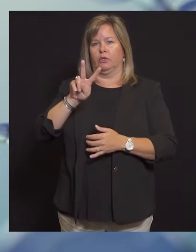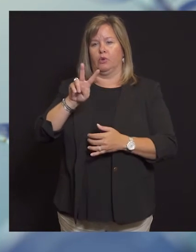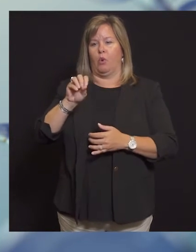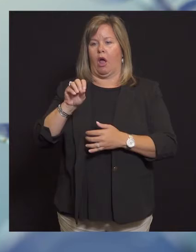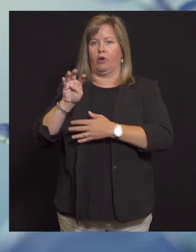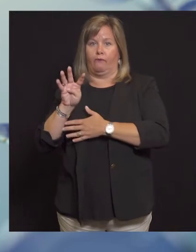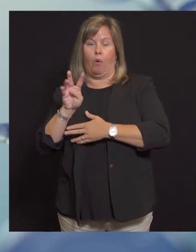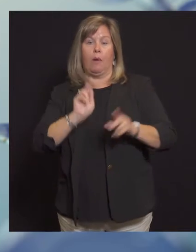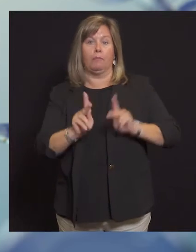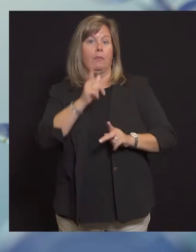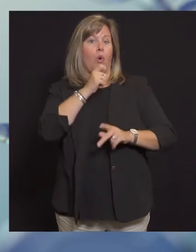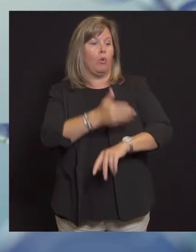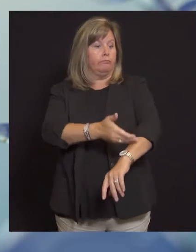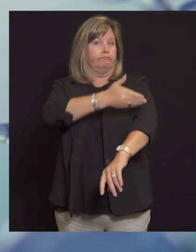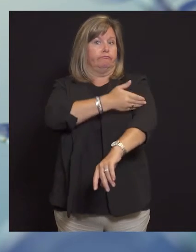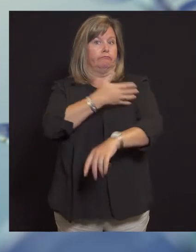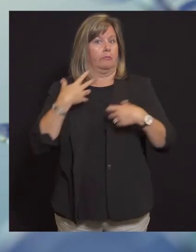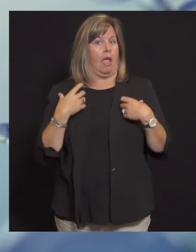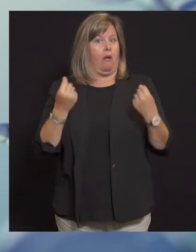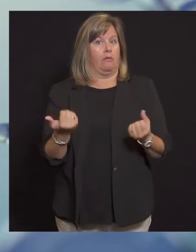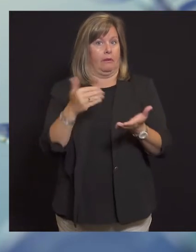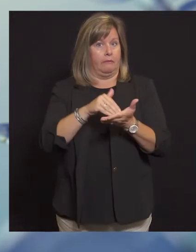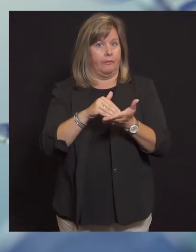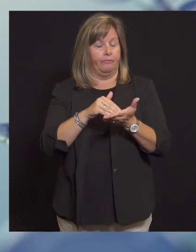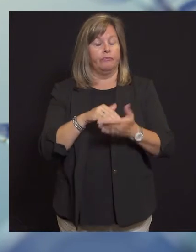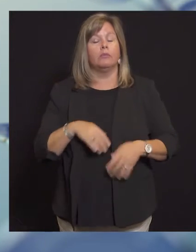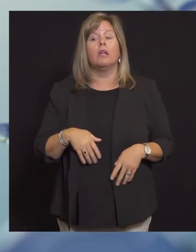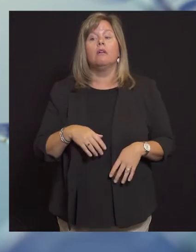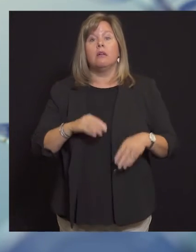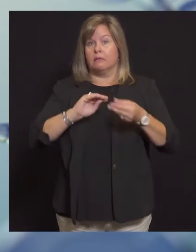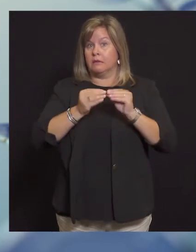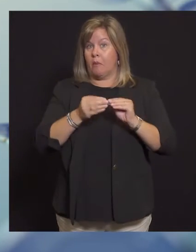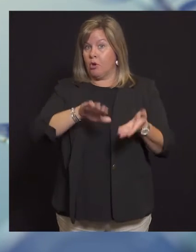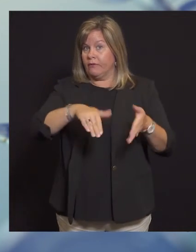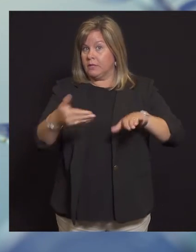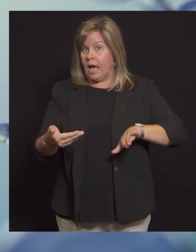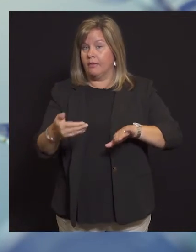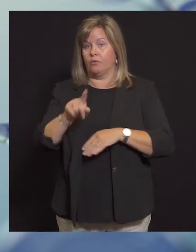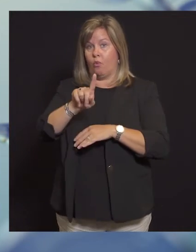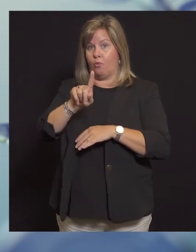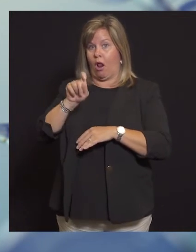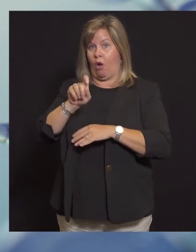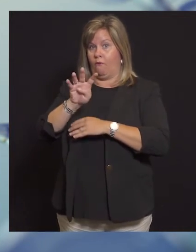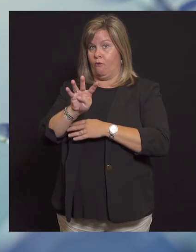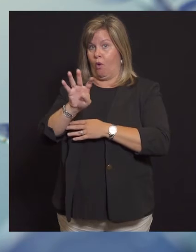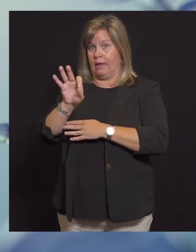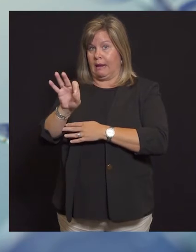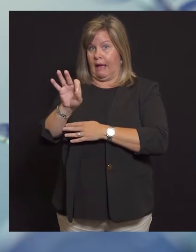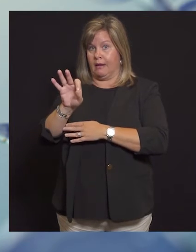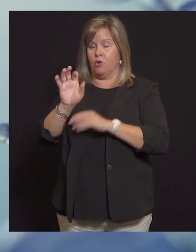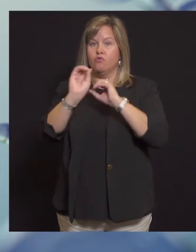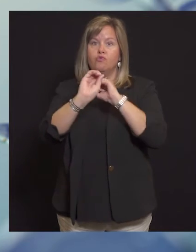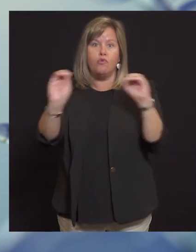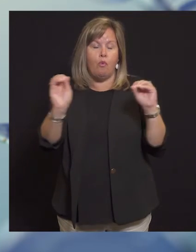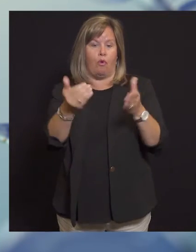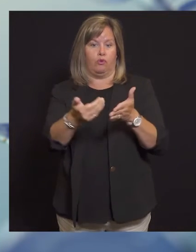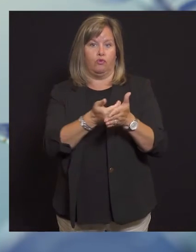Estamos en 5,204 recuperaciones a partir de hoy y estamos en